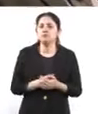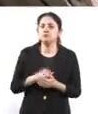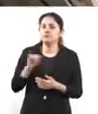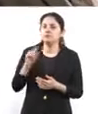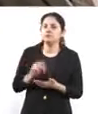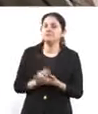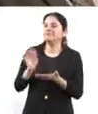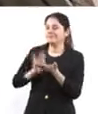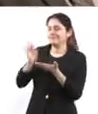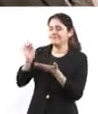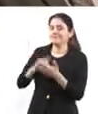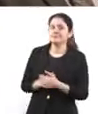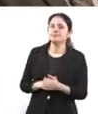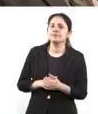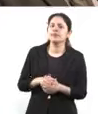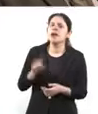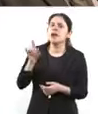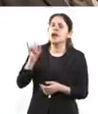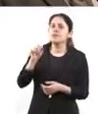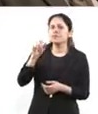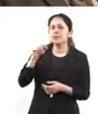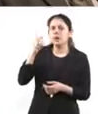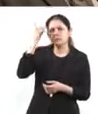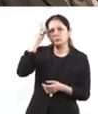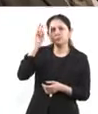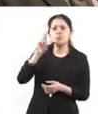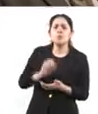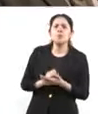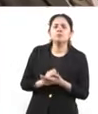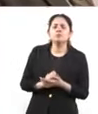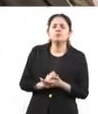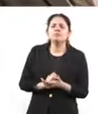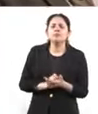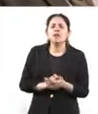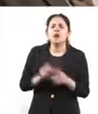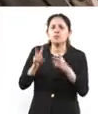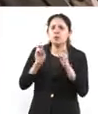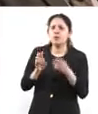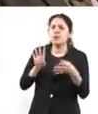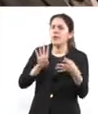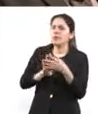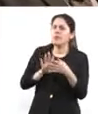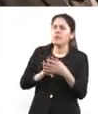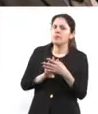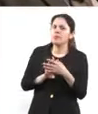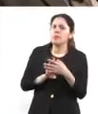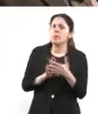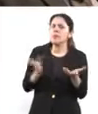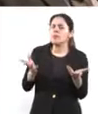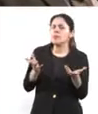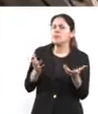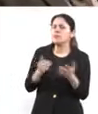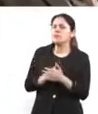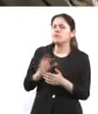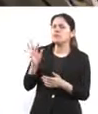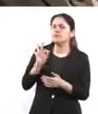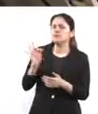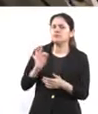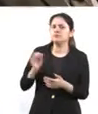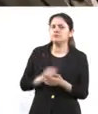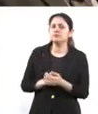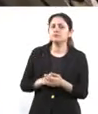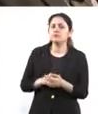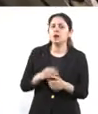Gracias. Doctora, y sobre el tema igual de prisión preventiva, ¿esta decisión podría atentar los resultados que ha tenido la